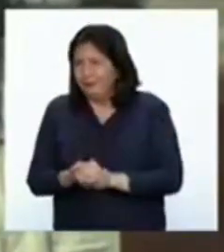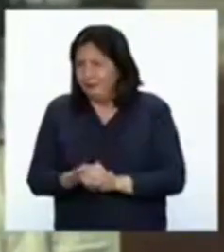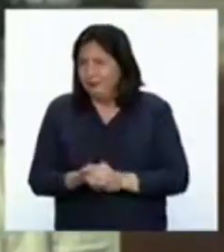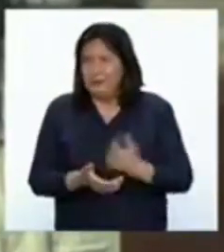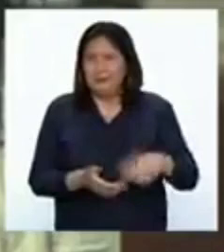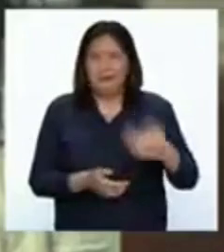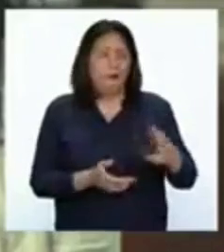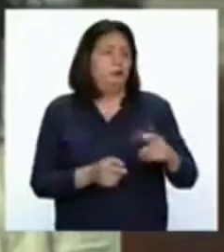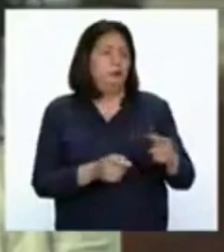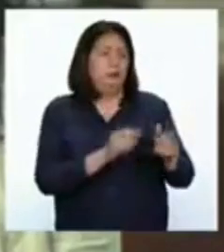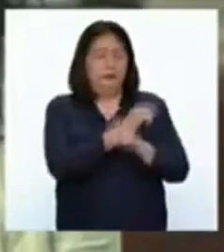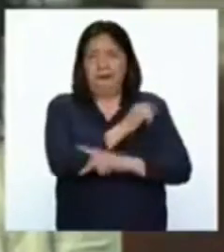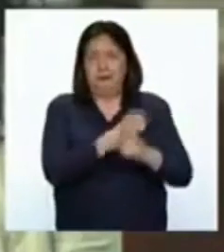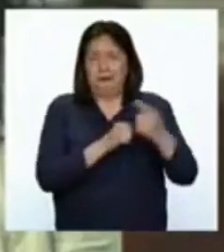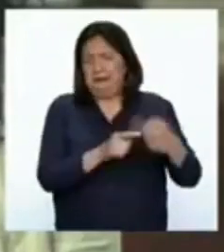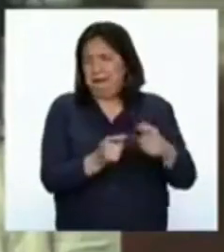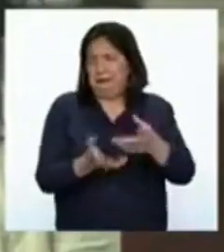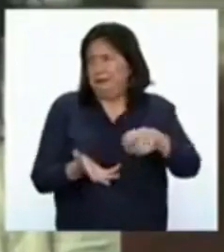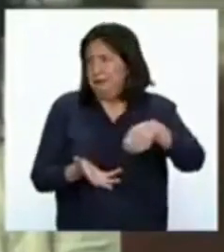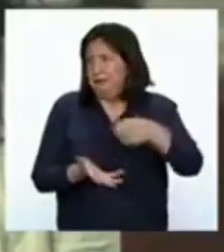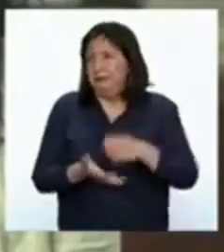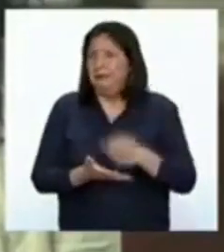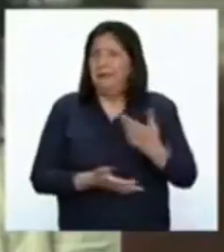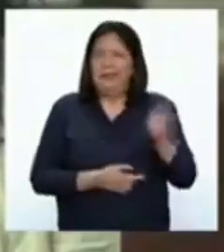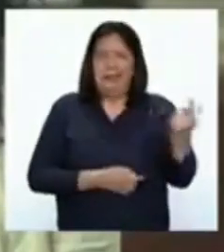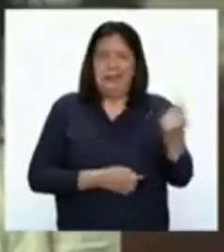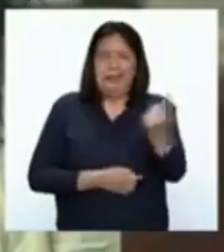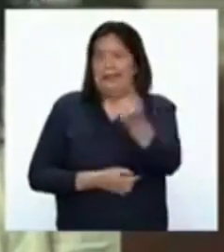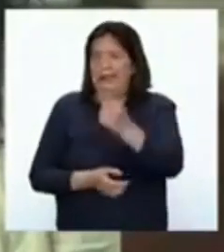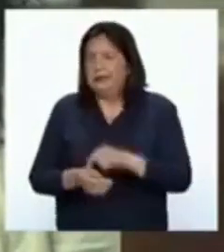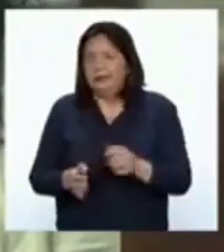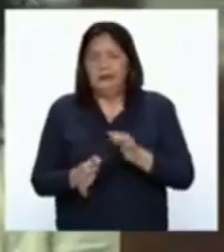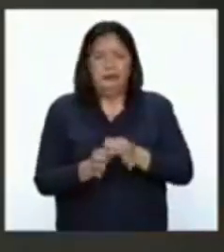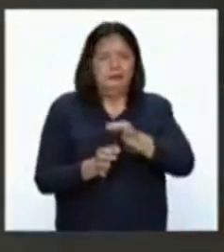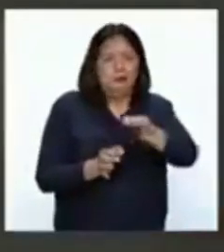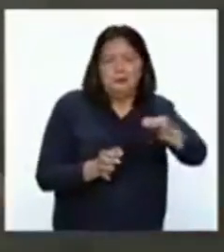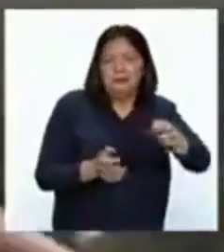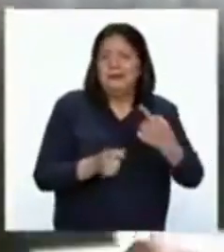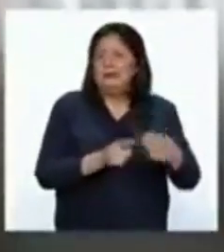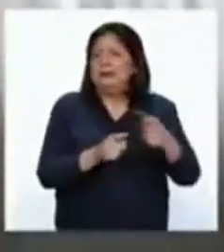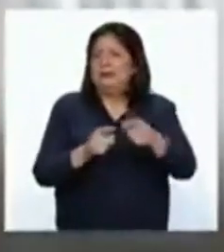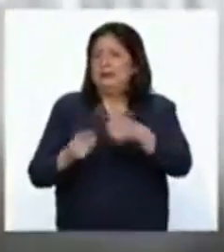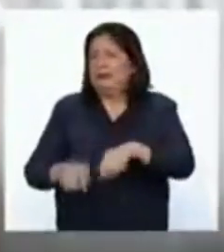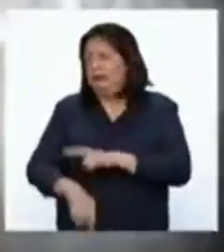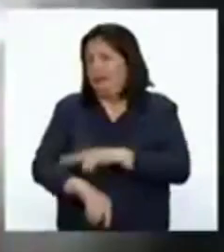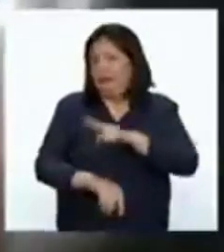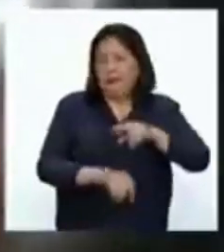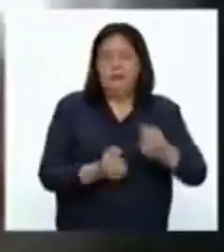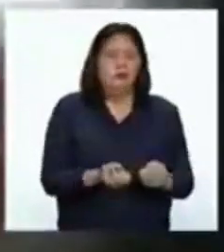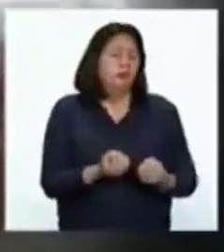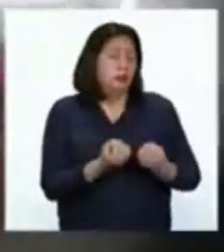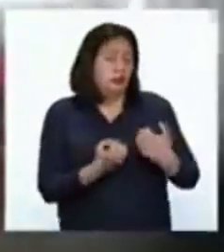el país. En cada región son diferentes. Si hablamos de estadísticas y del informe que hace